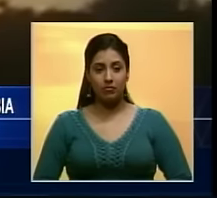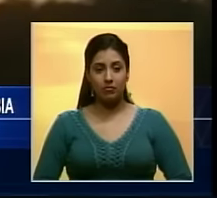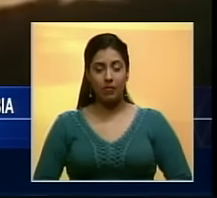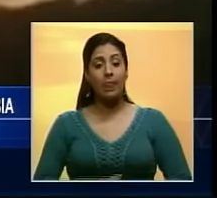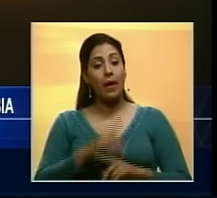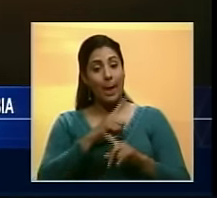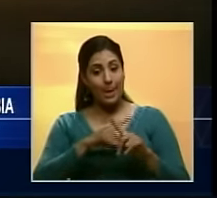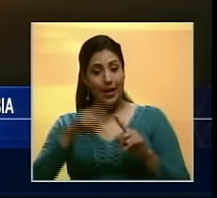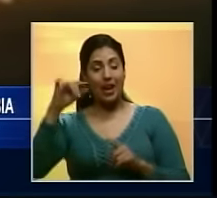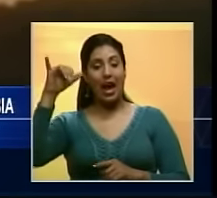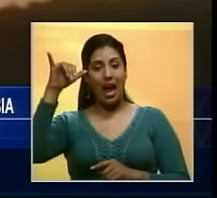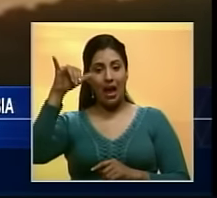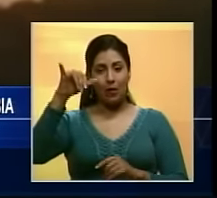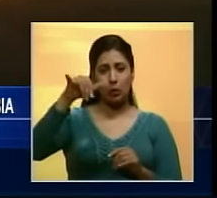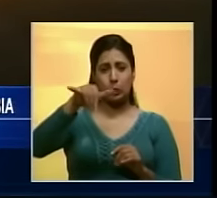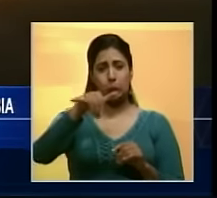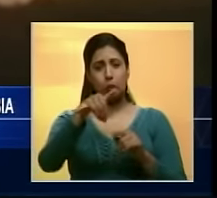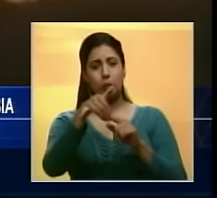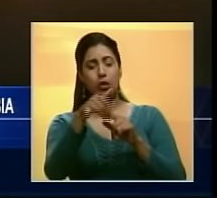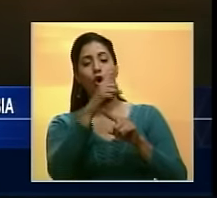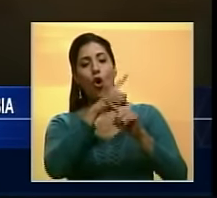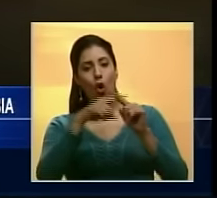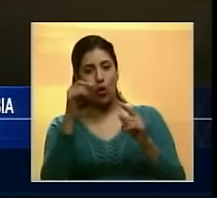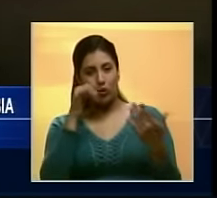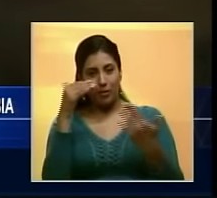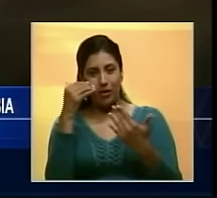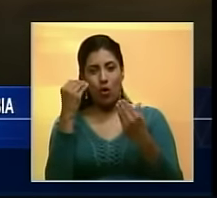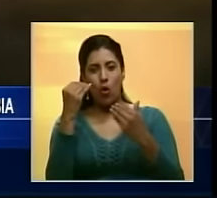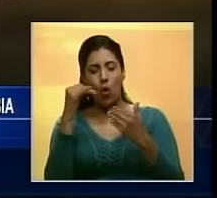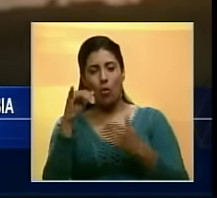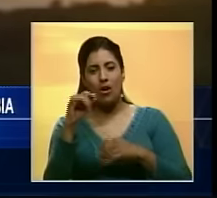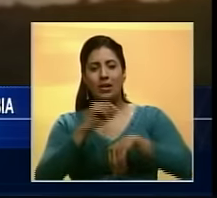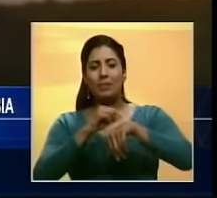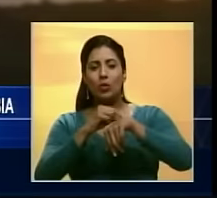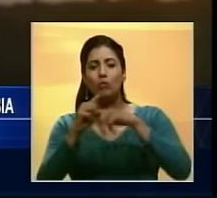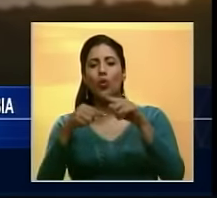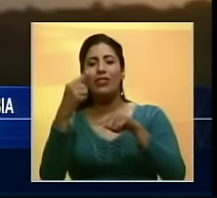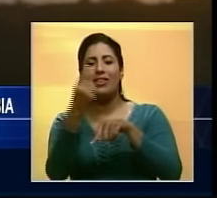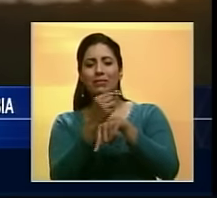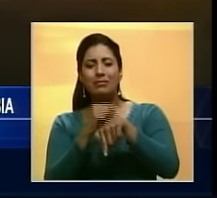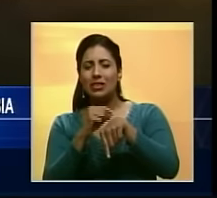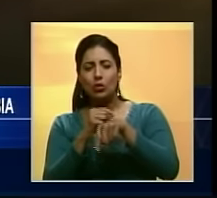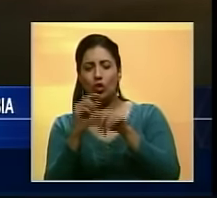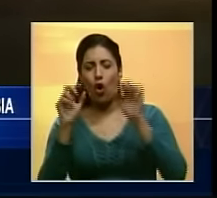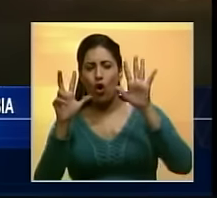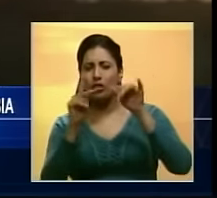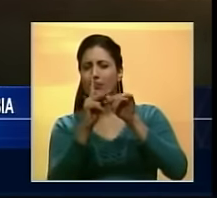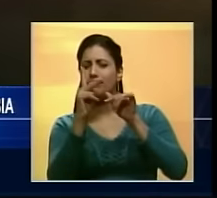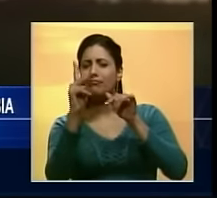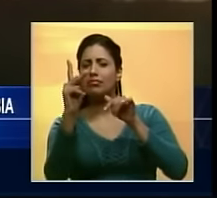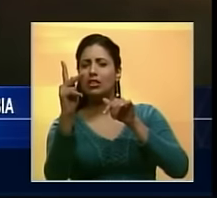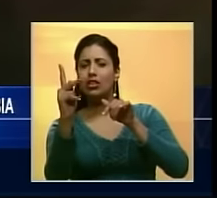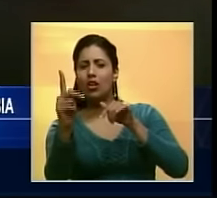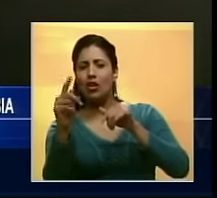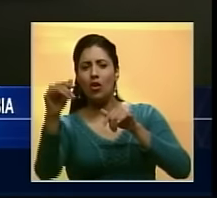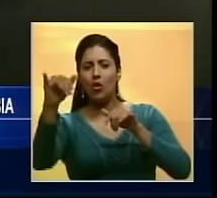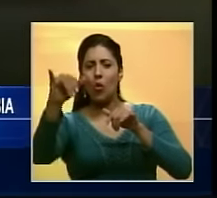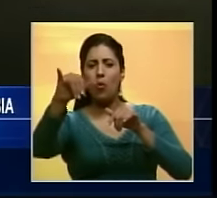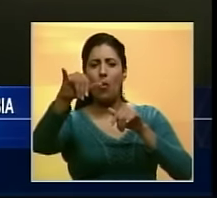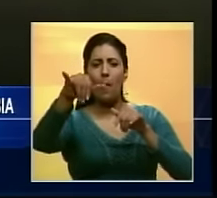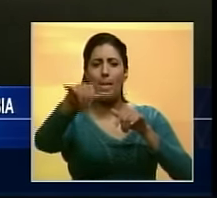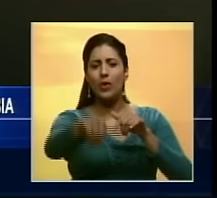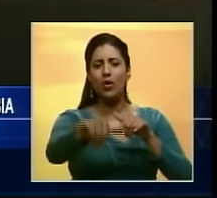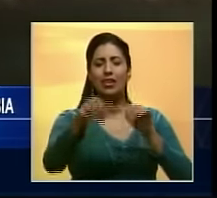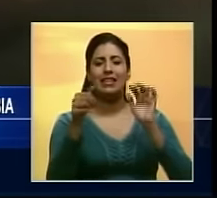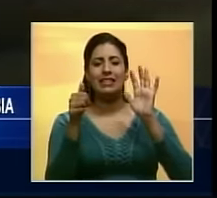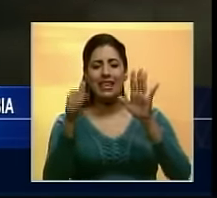Aunque el avión logró decolar, este otro video muestra cómo minutos más tarde, a 8 kilómetros de la pista, se fue al piso